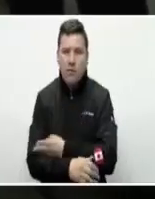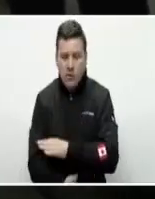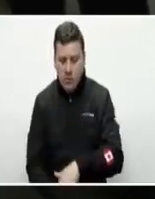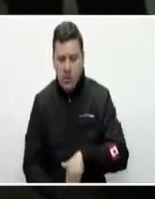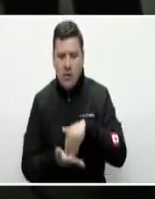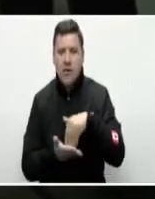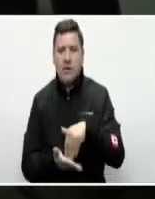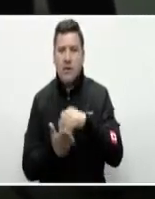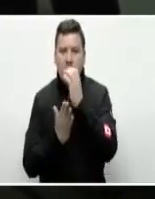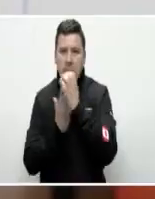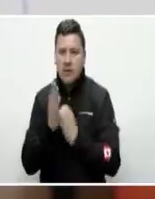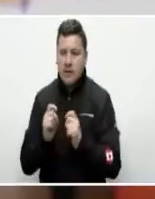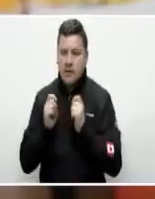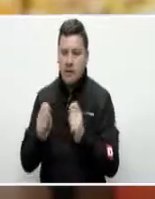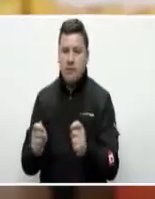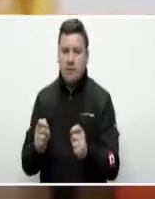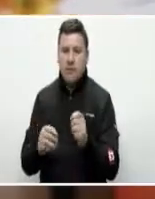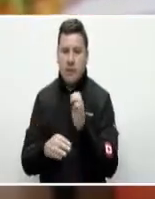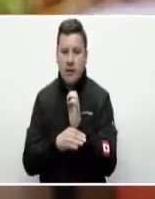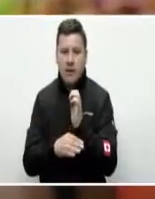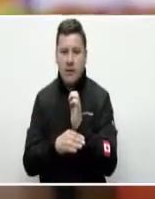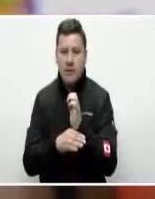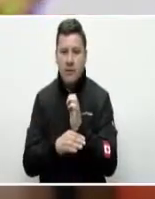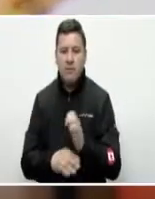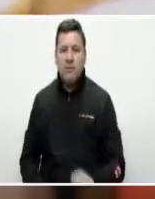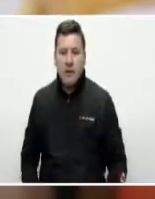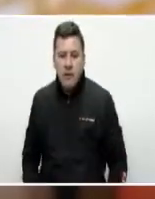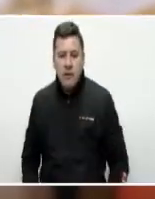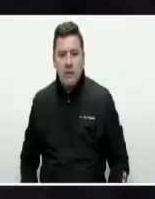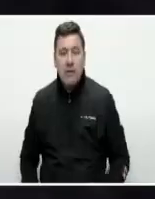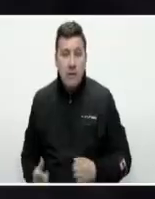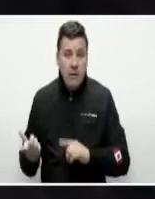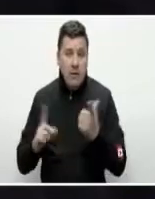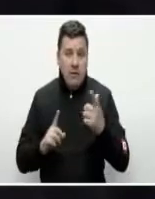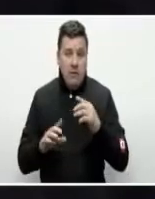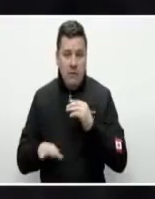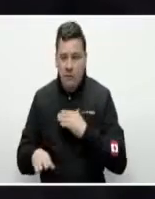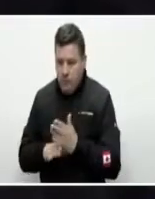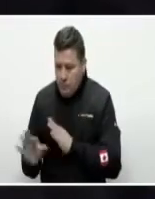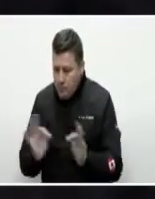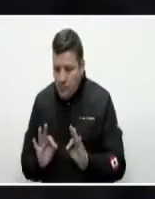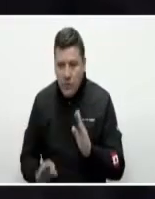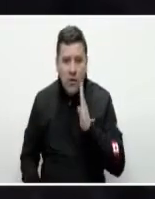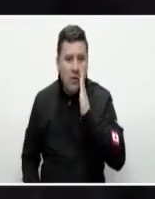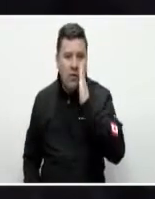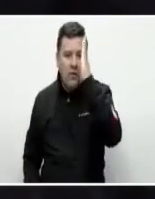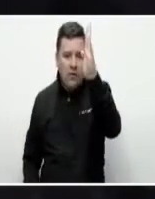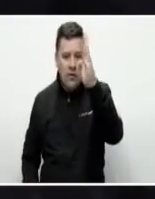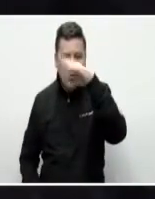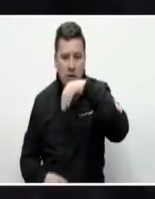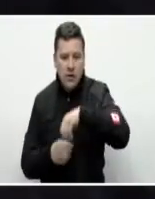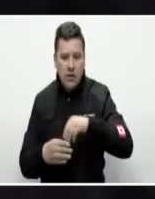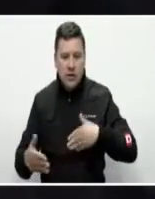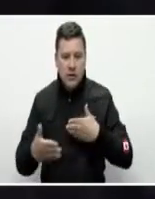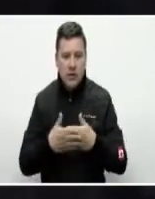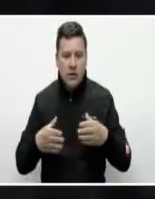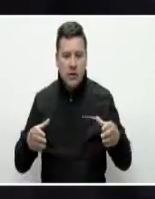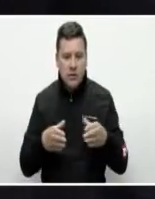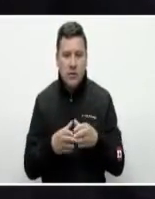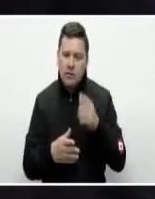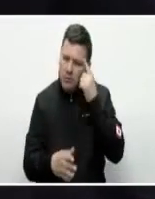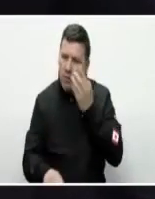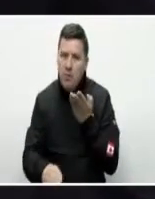formación y certificación que ofrece la entidad. Tenemos que avistar el futuro cerrar las filas y establecer